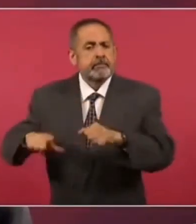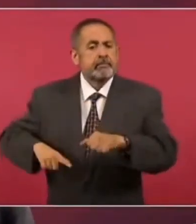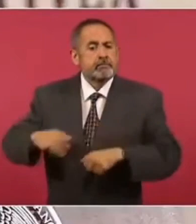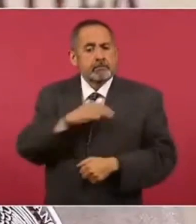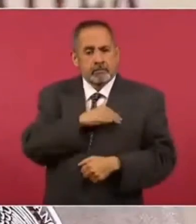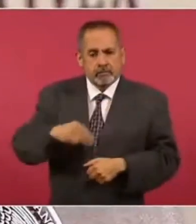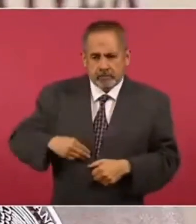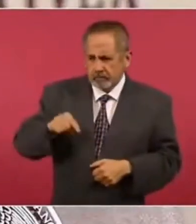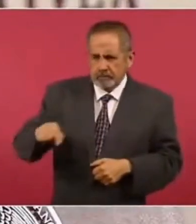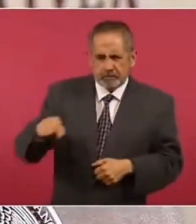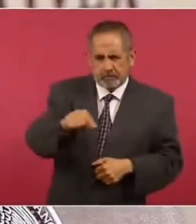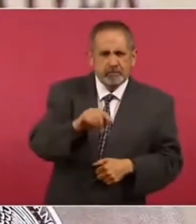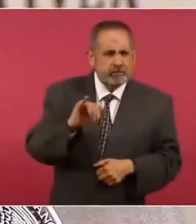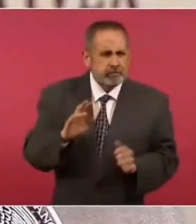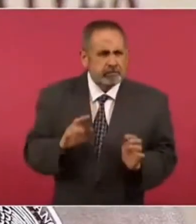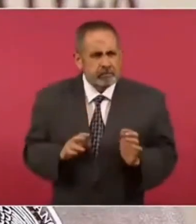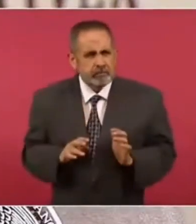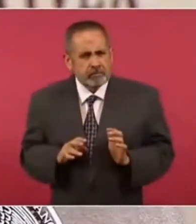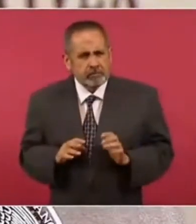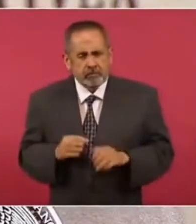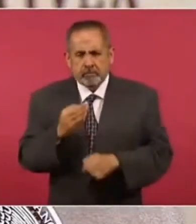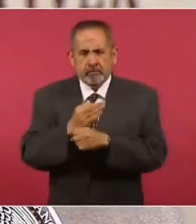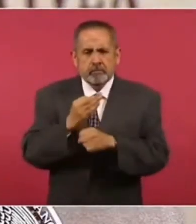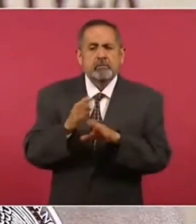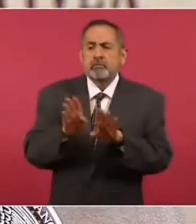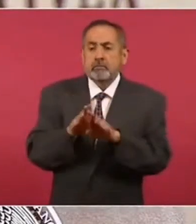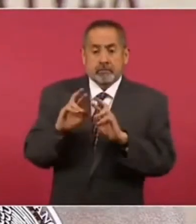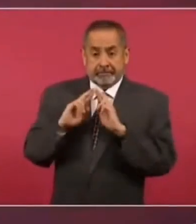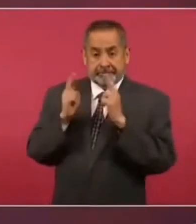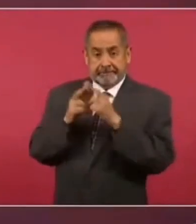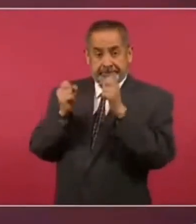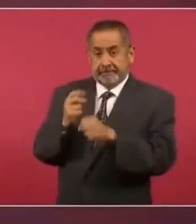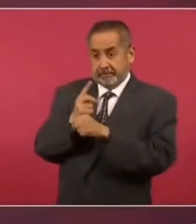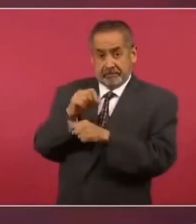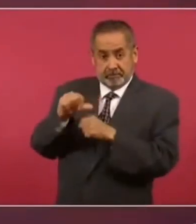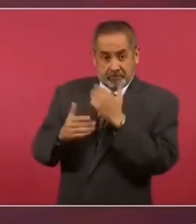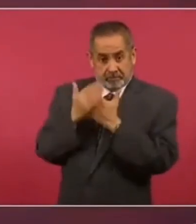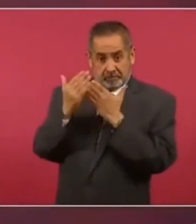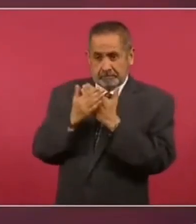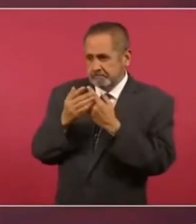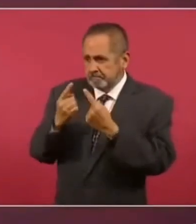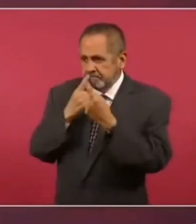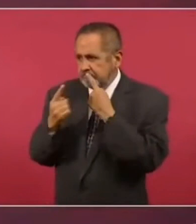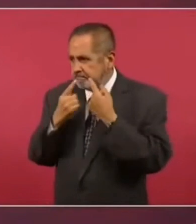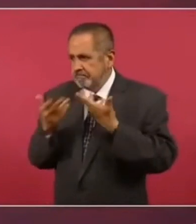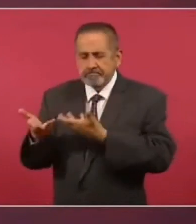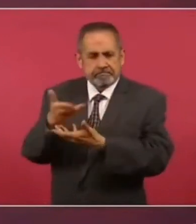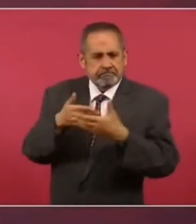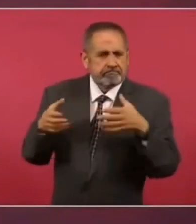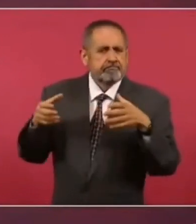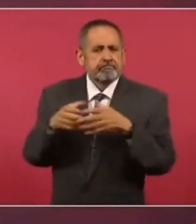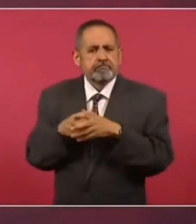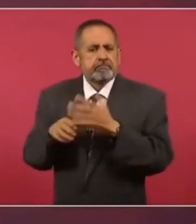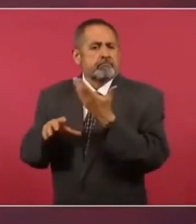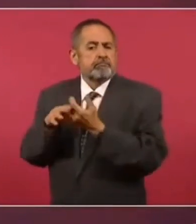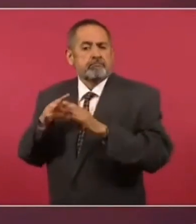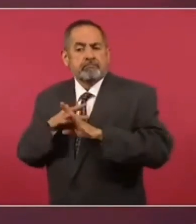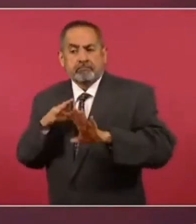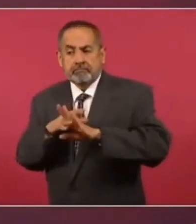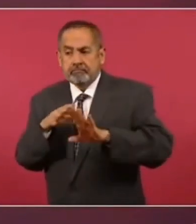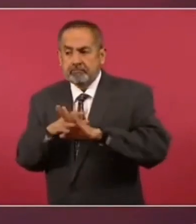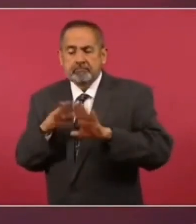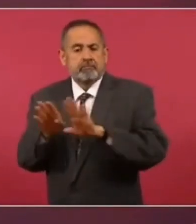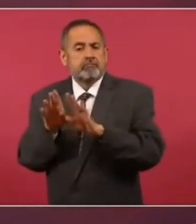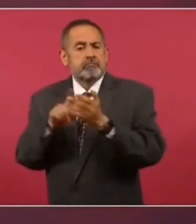municipales. Y decirle que ahora mismo en la reunión de seguridad analizamos la situación de migrantes, sobre todo